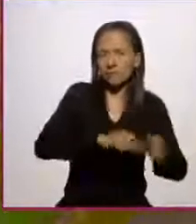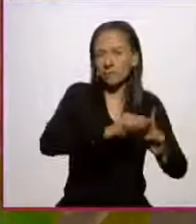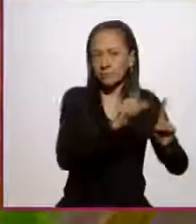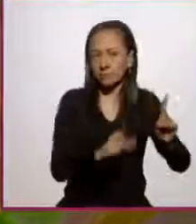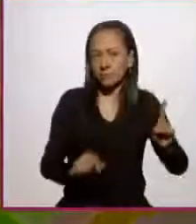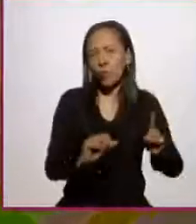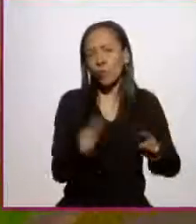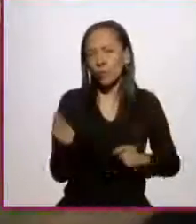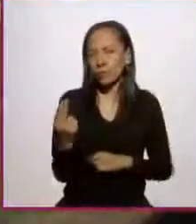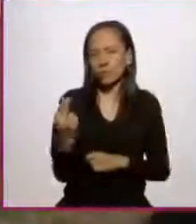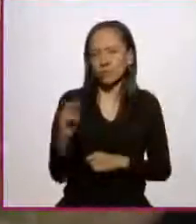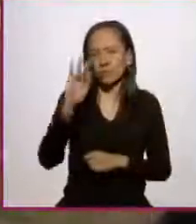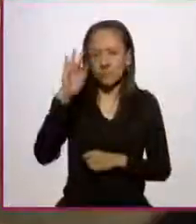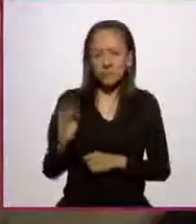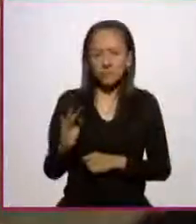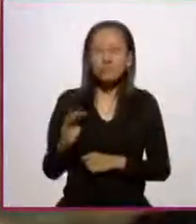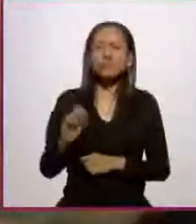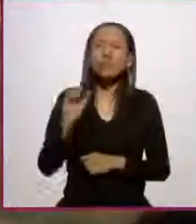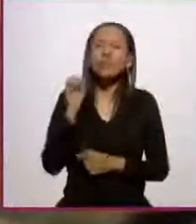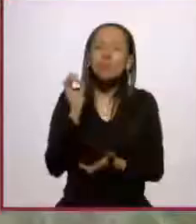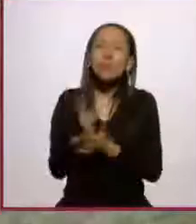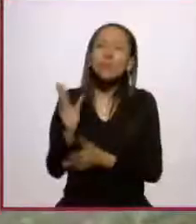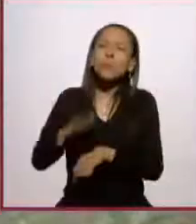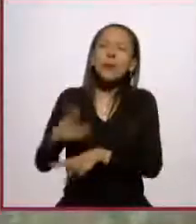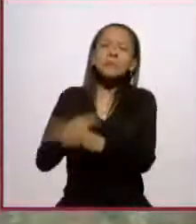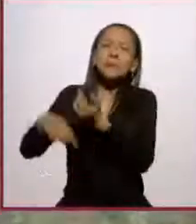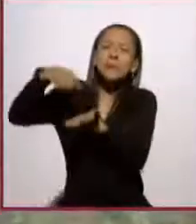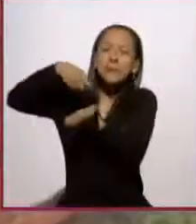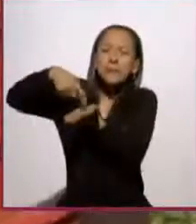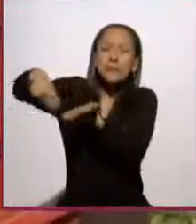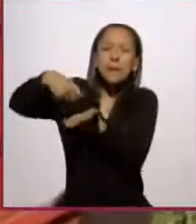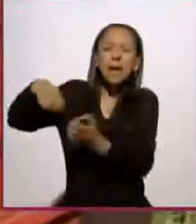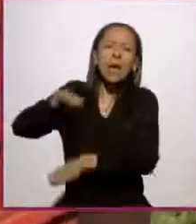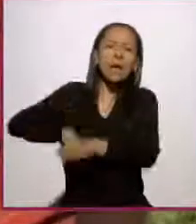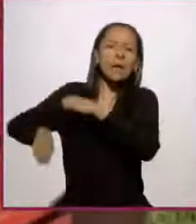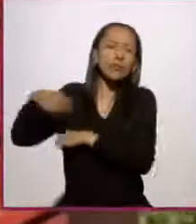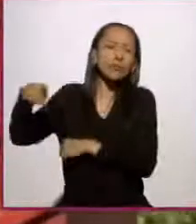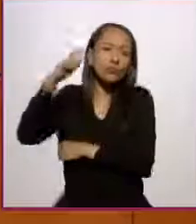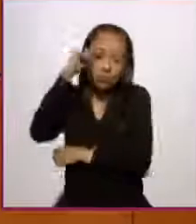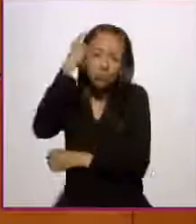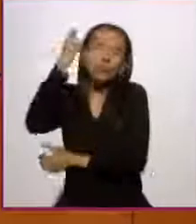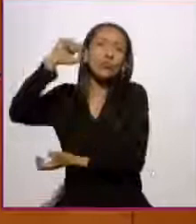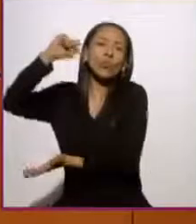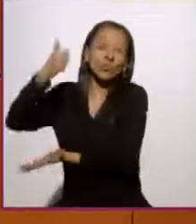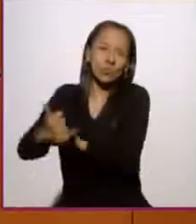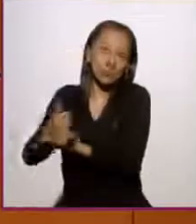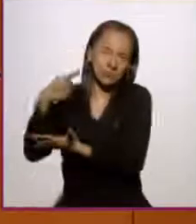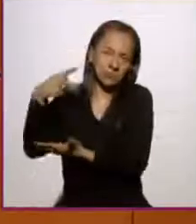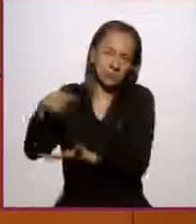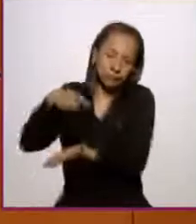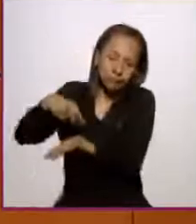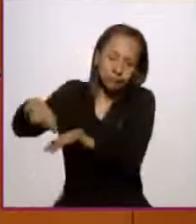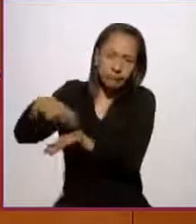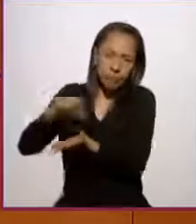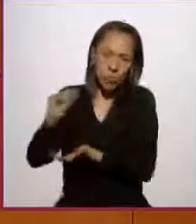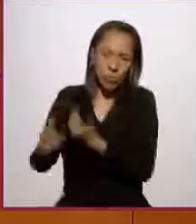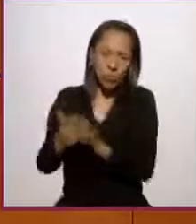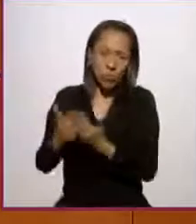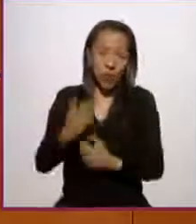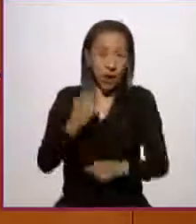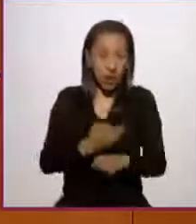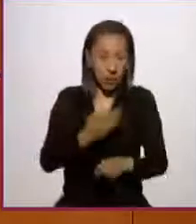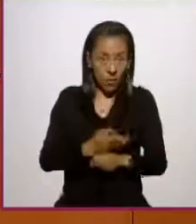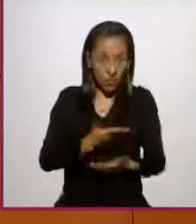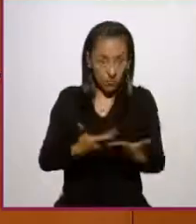restante 25% son semillas de grandes empresas con propiedad intelectual. La implicación inmediata es que vamos a ir al